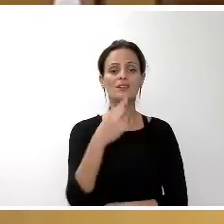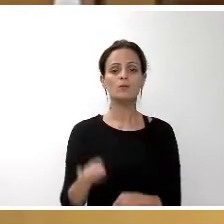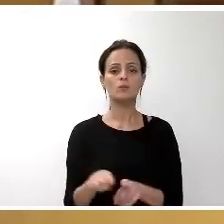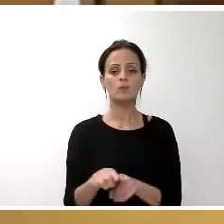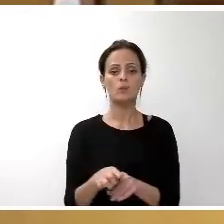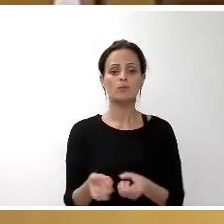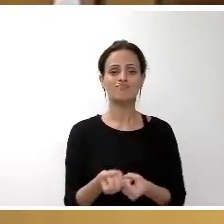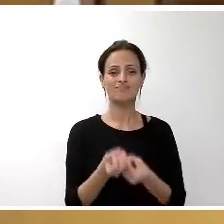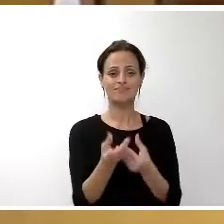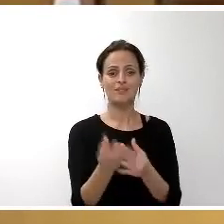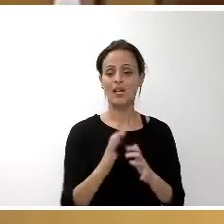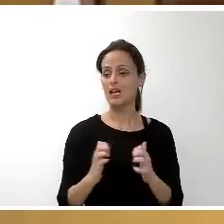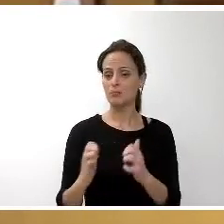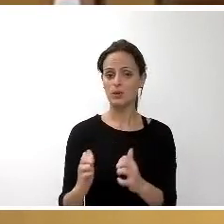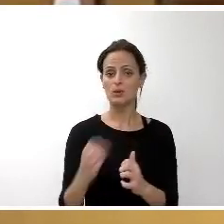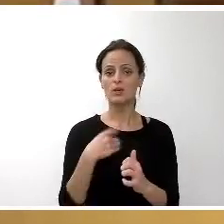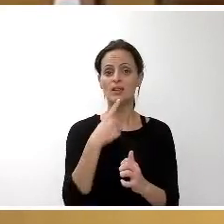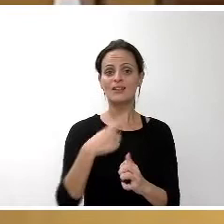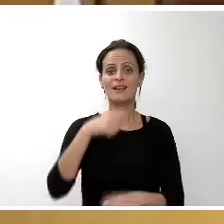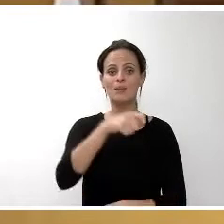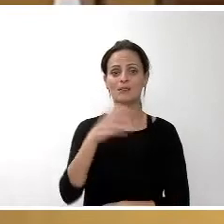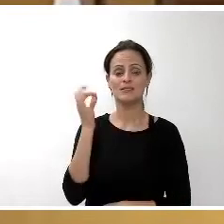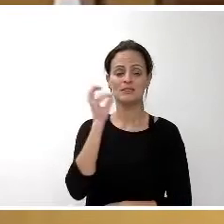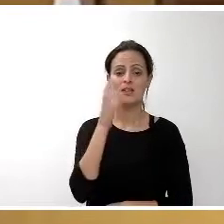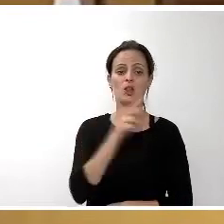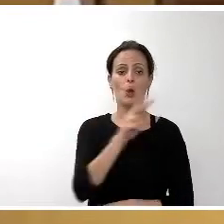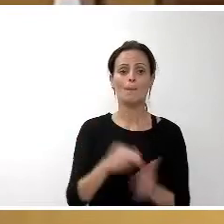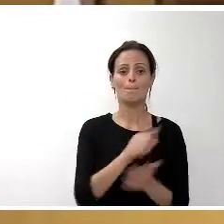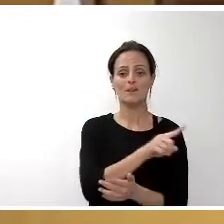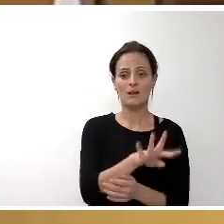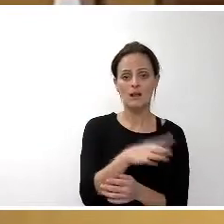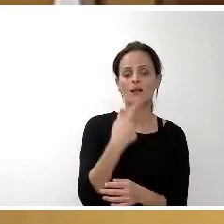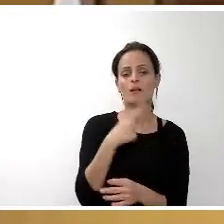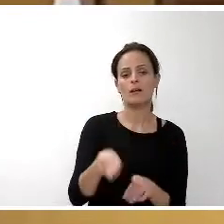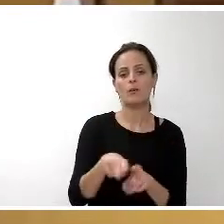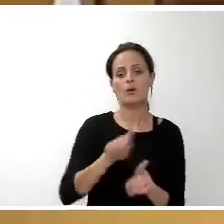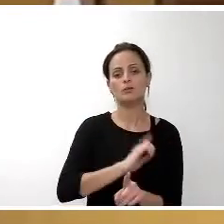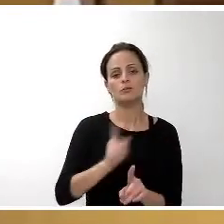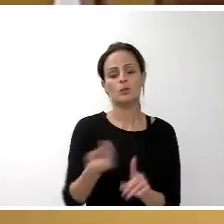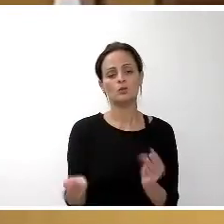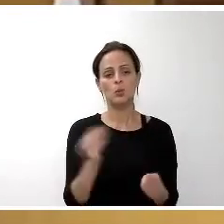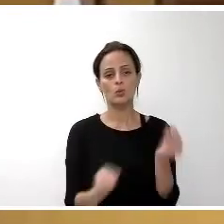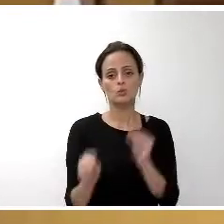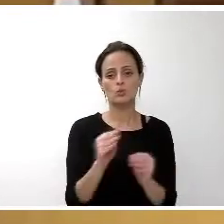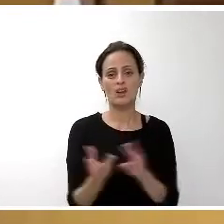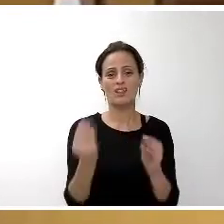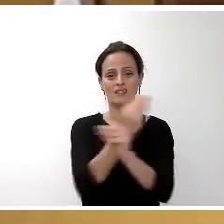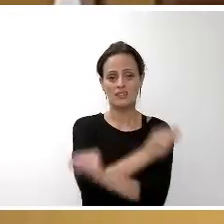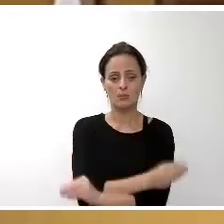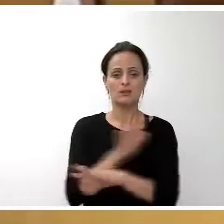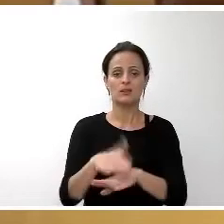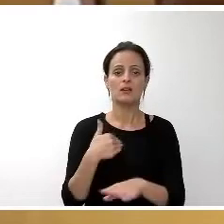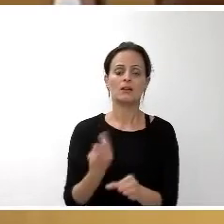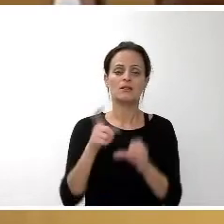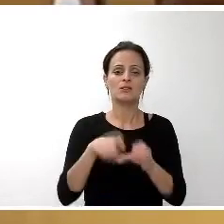Pleno de los decretos aprobados por el señor presidente durante el ejercicio de 2014 resolviendo la discrepancia ante los reparos formulados por la intervención general y